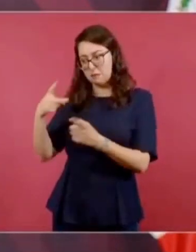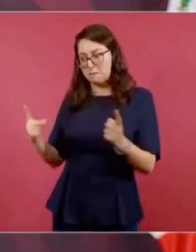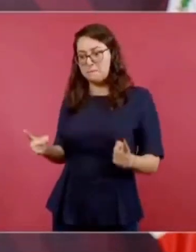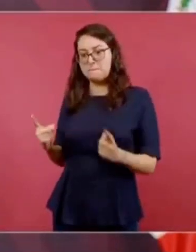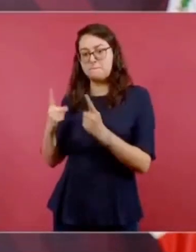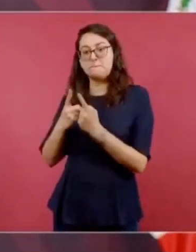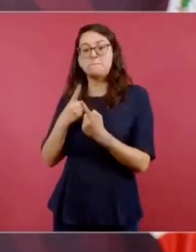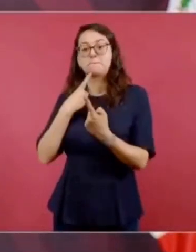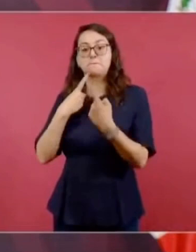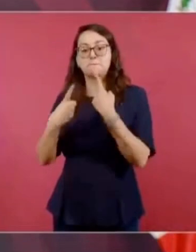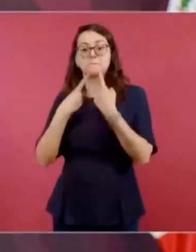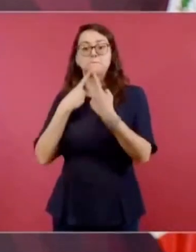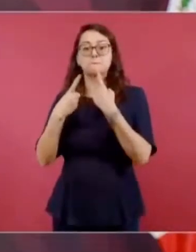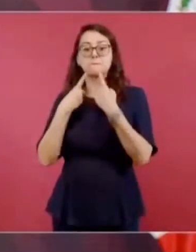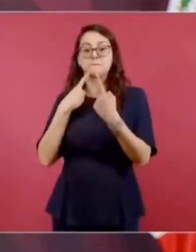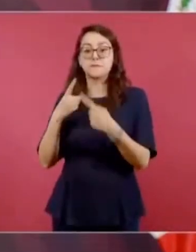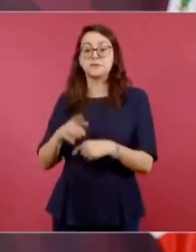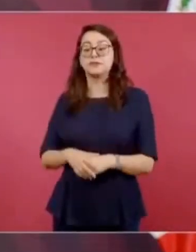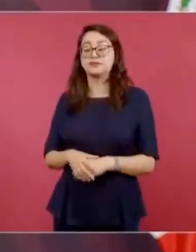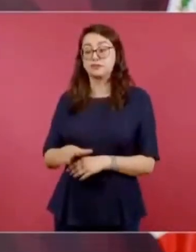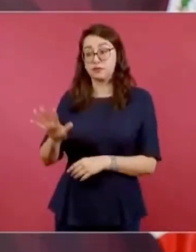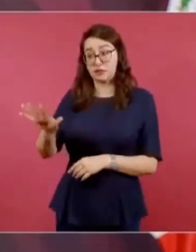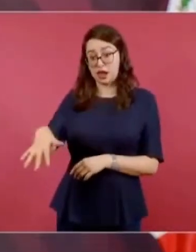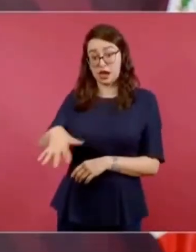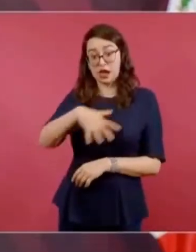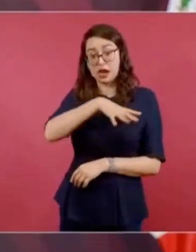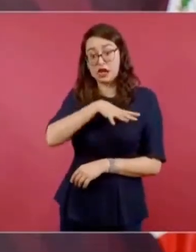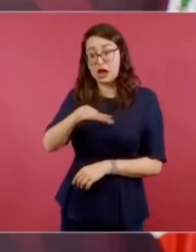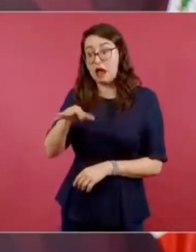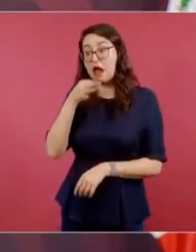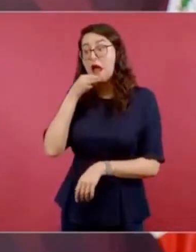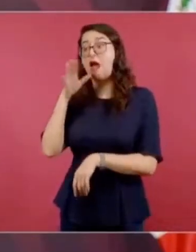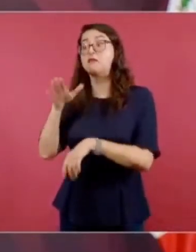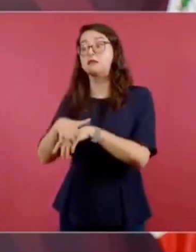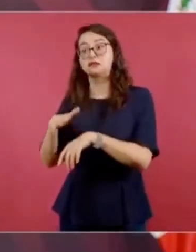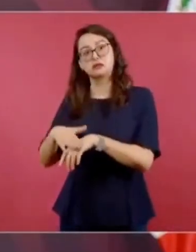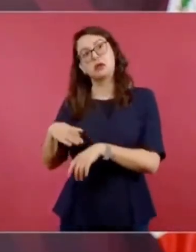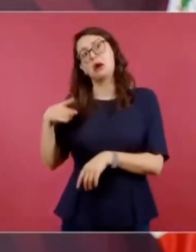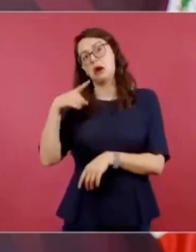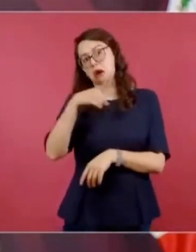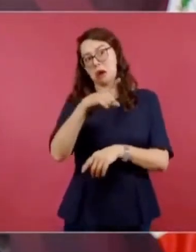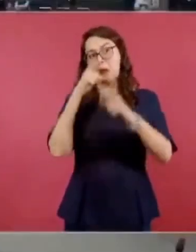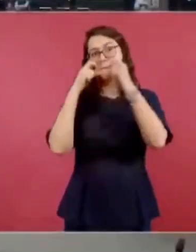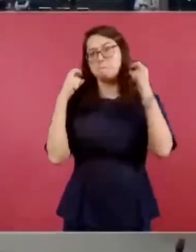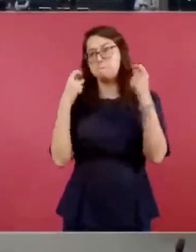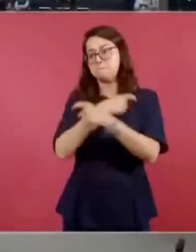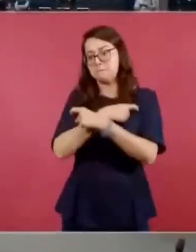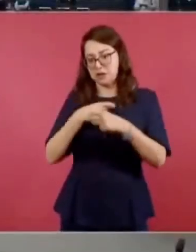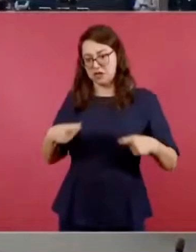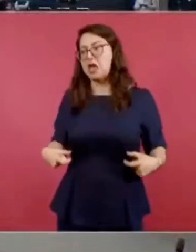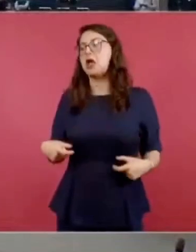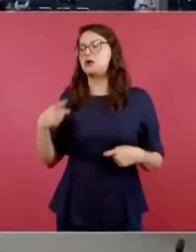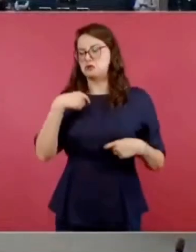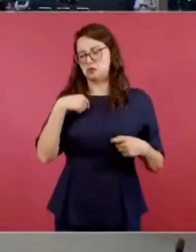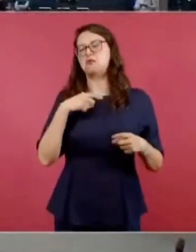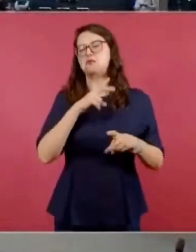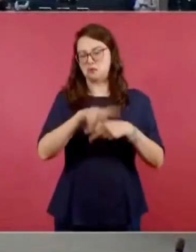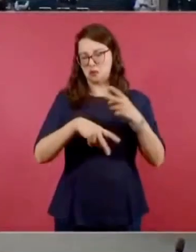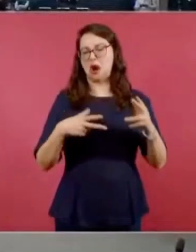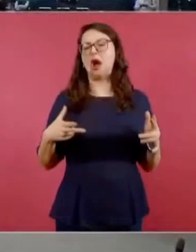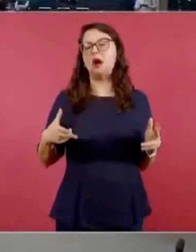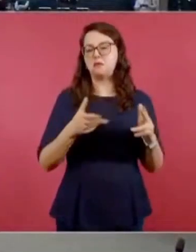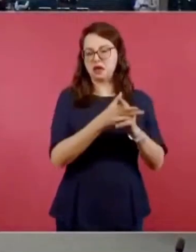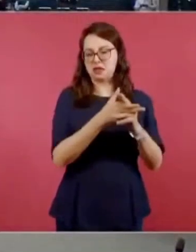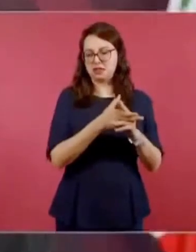Mi general, le vengo a informar que voy a matar a Francisco Villa, un